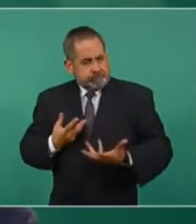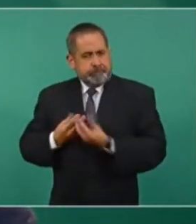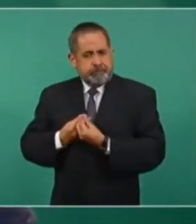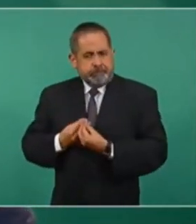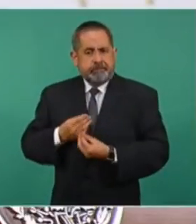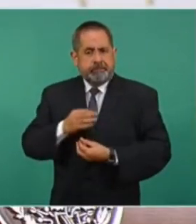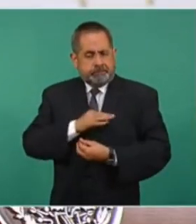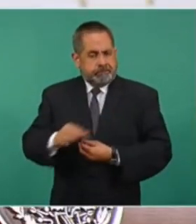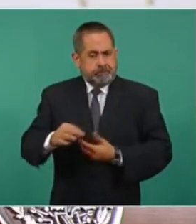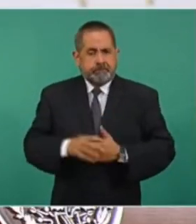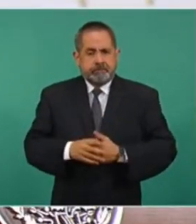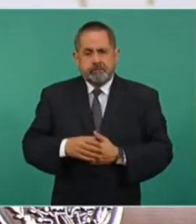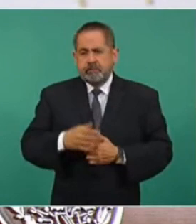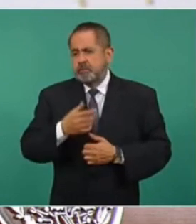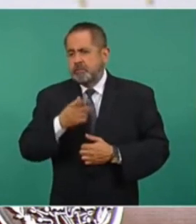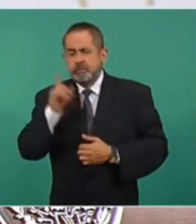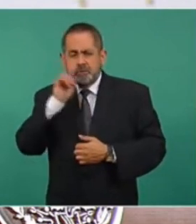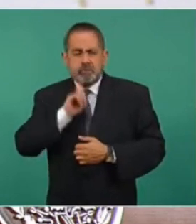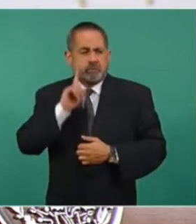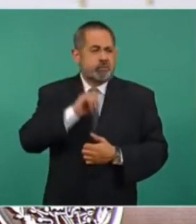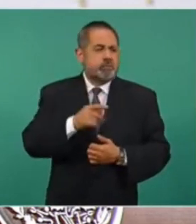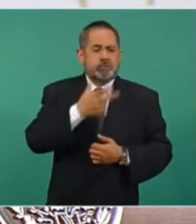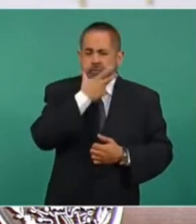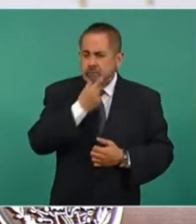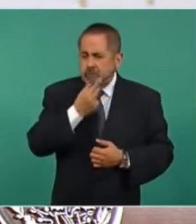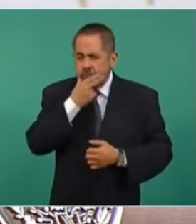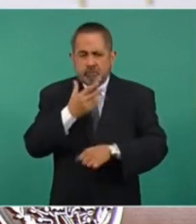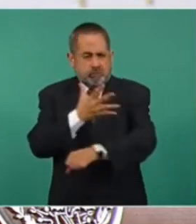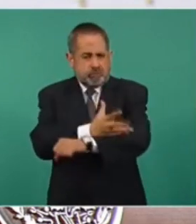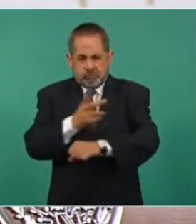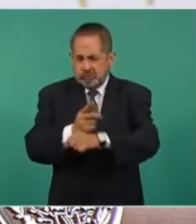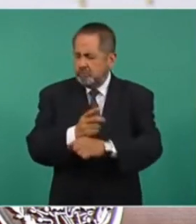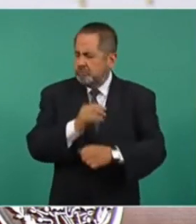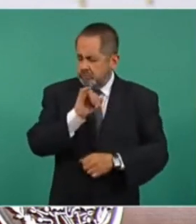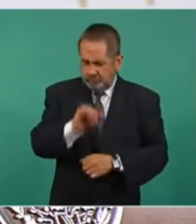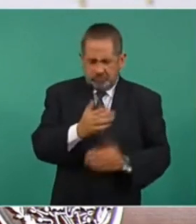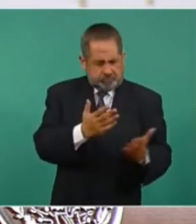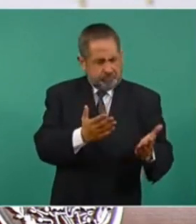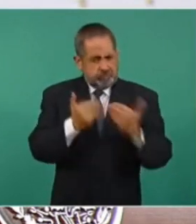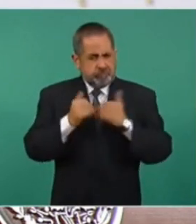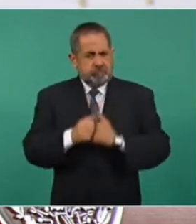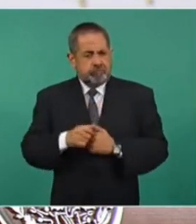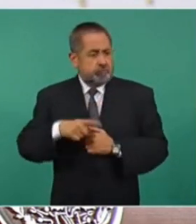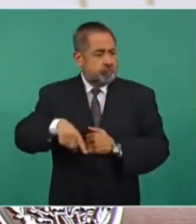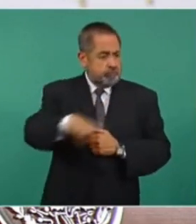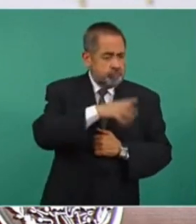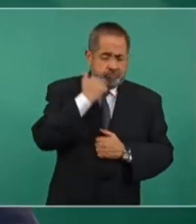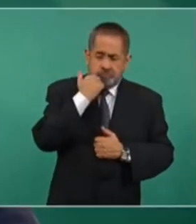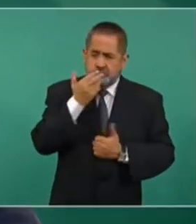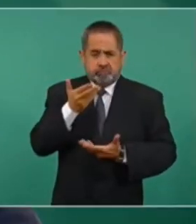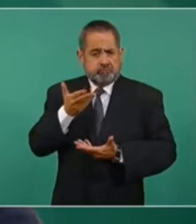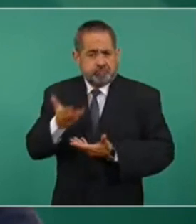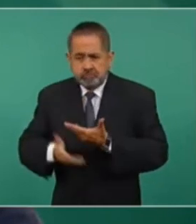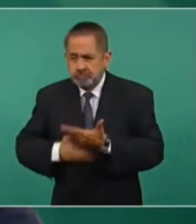abiertas, mujeres y hombres honestos, con deseos de servir.